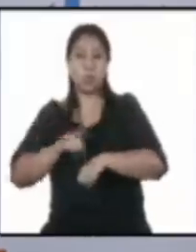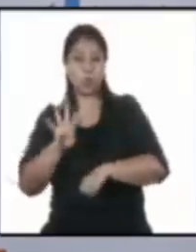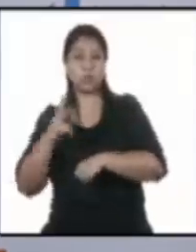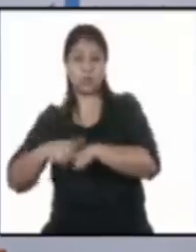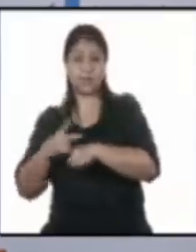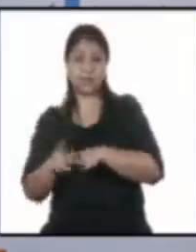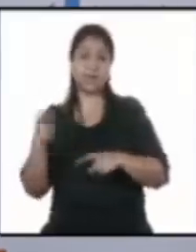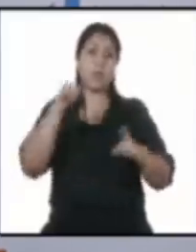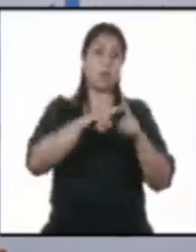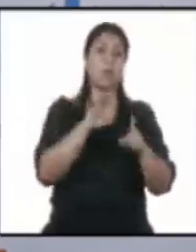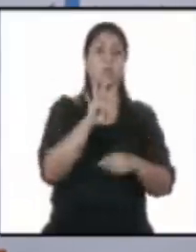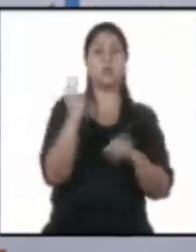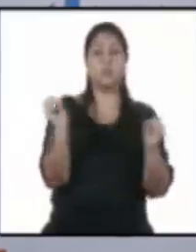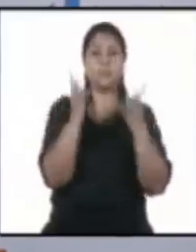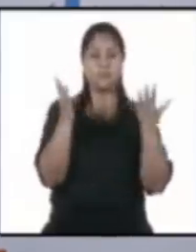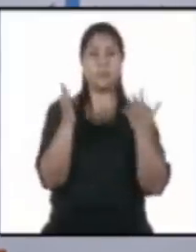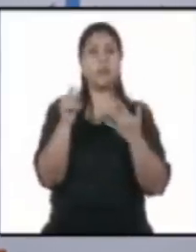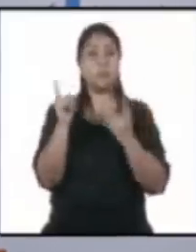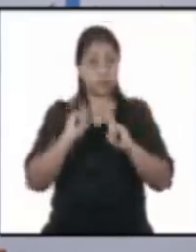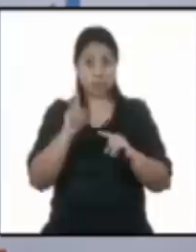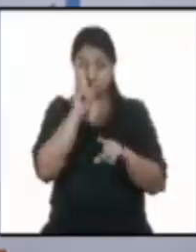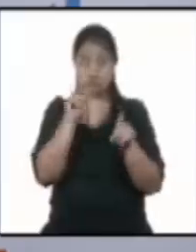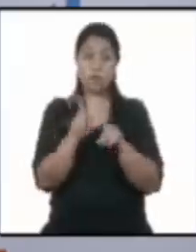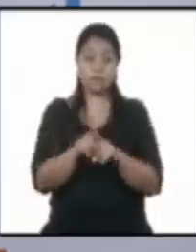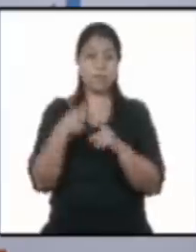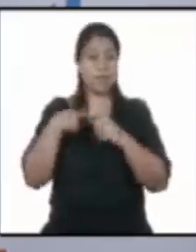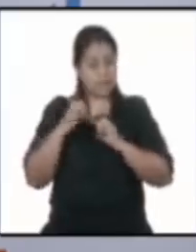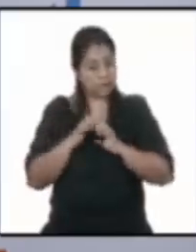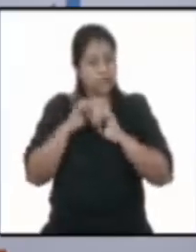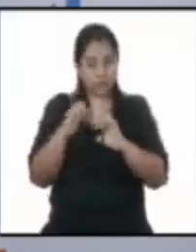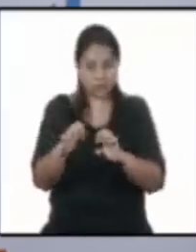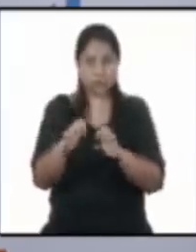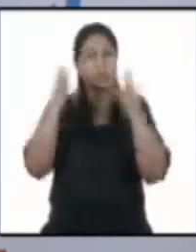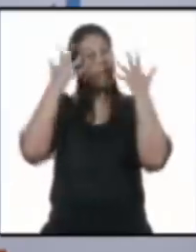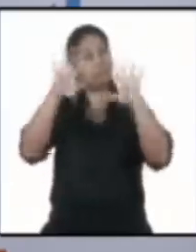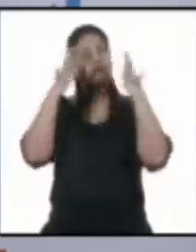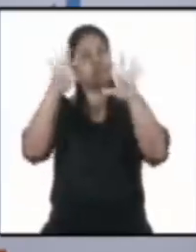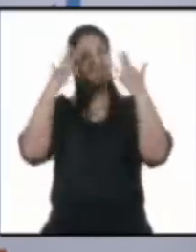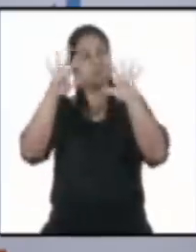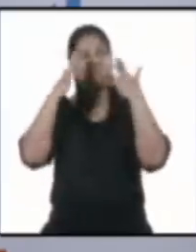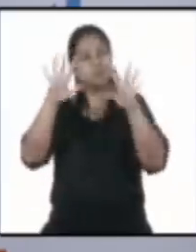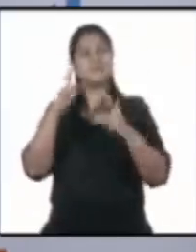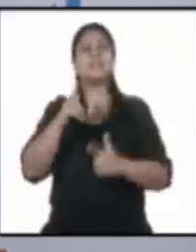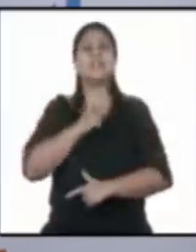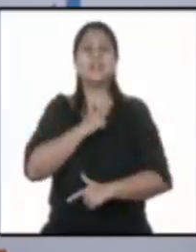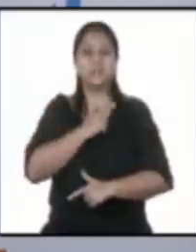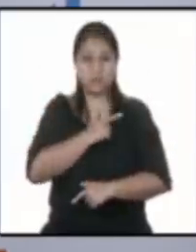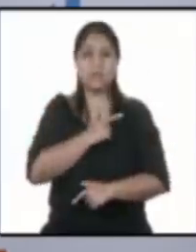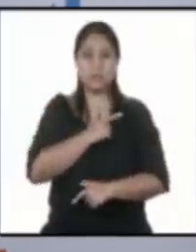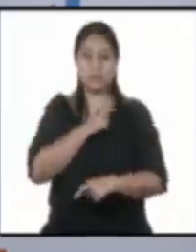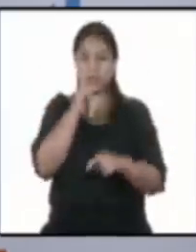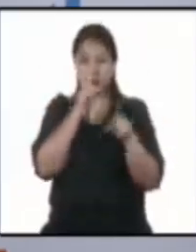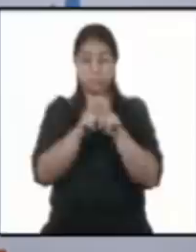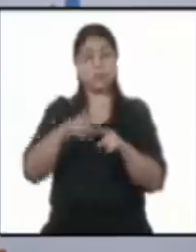restricción a la libre locomoción, pero sobre todo el esfuerzo aplaudible del Ejército de Guatemala, la